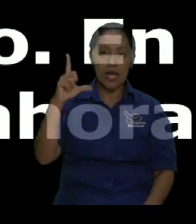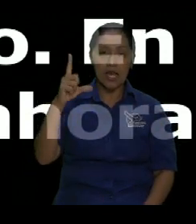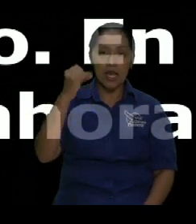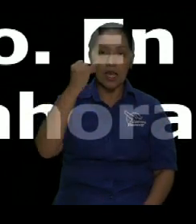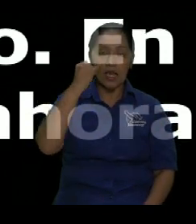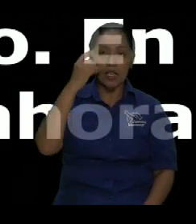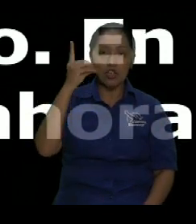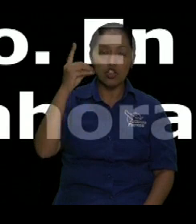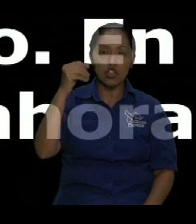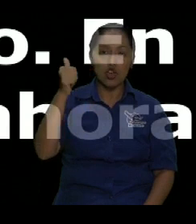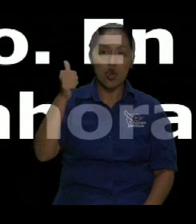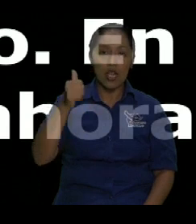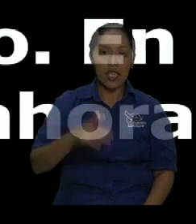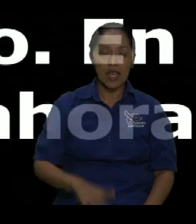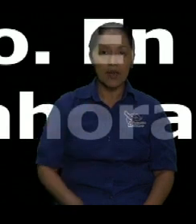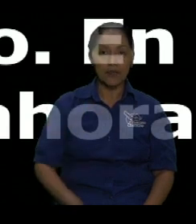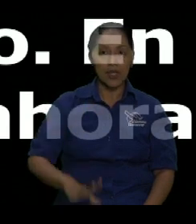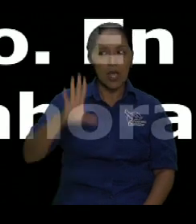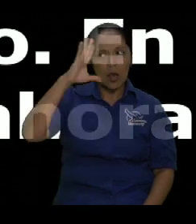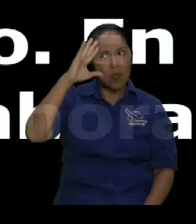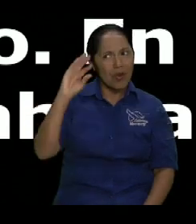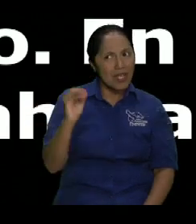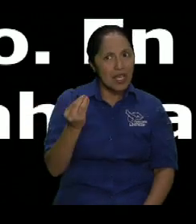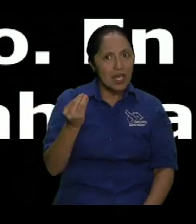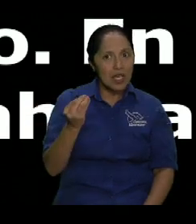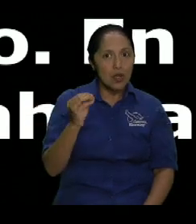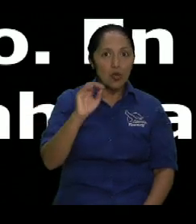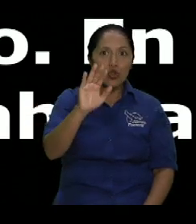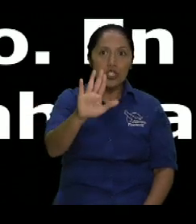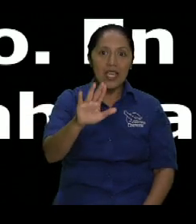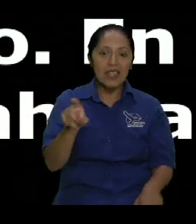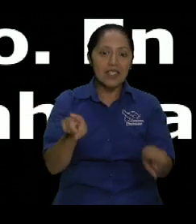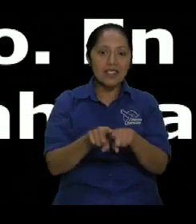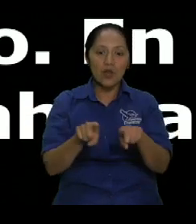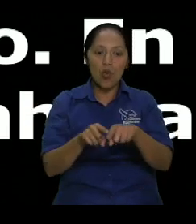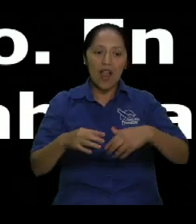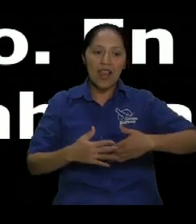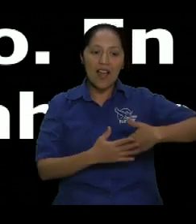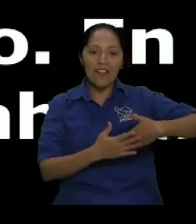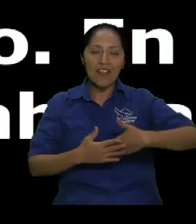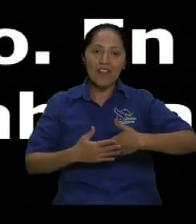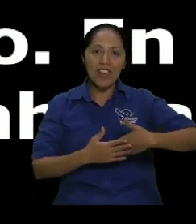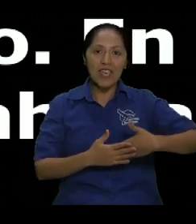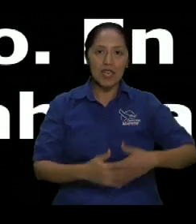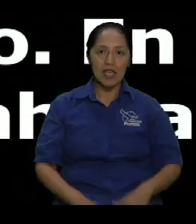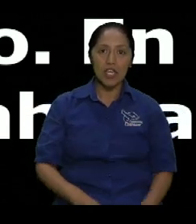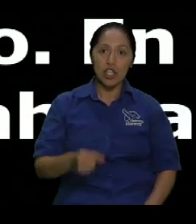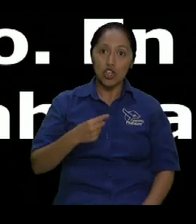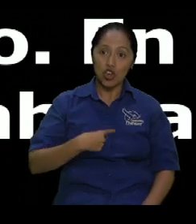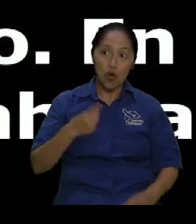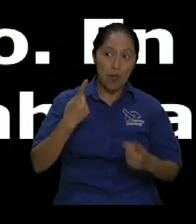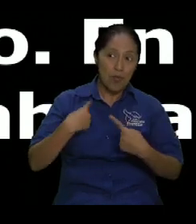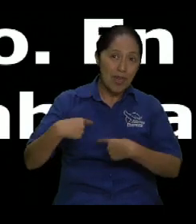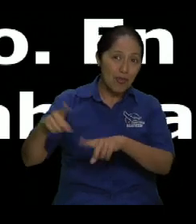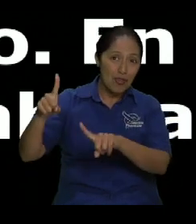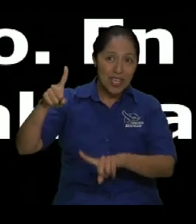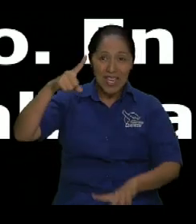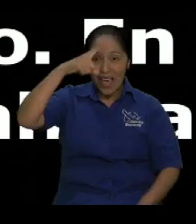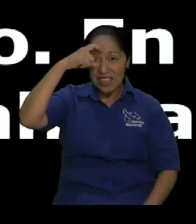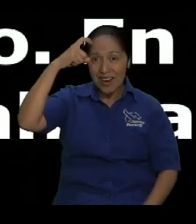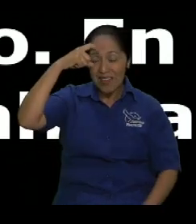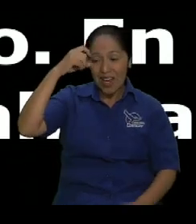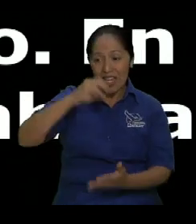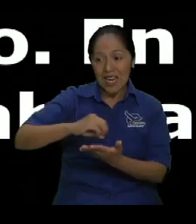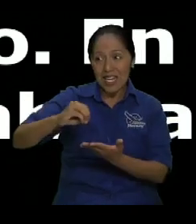alimento sólido estaba muy bebés entonces me fui a hacer mis tareas los dejé al cuidado ministerial ahora que regreso tampoco pueden